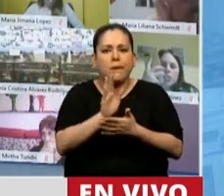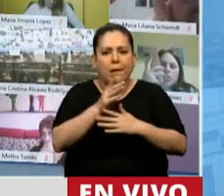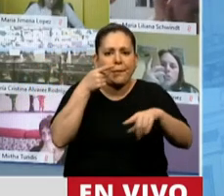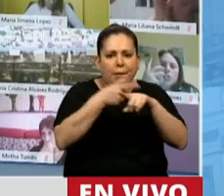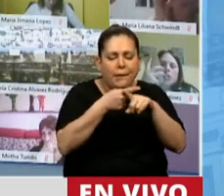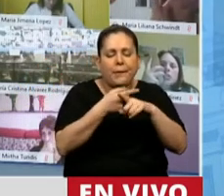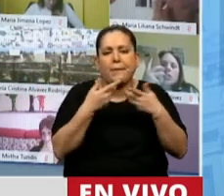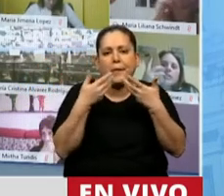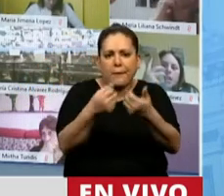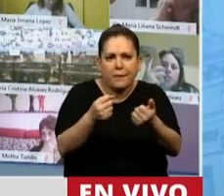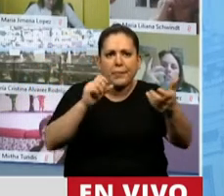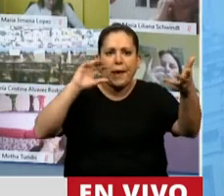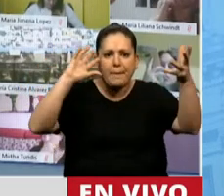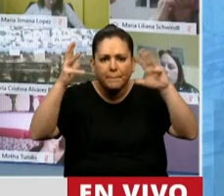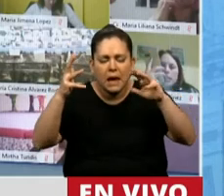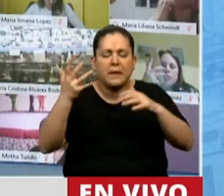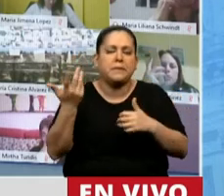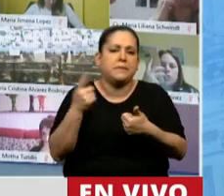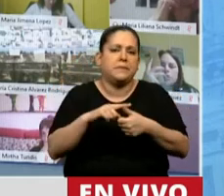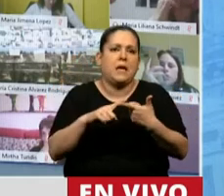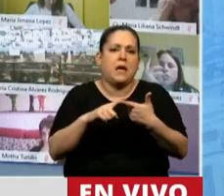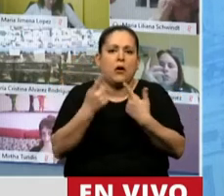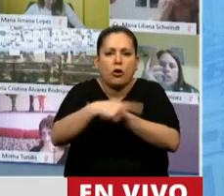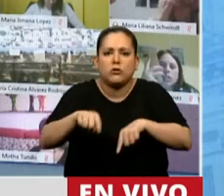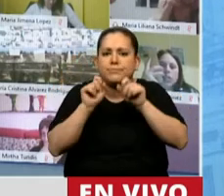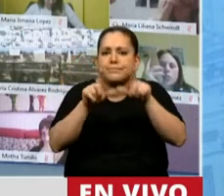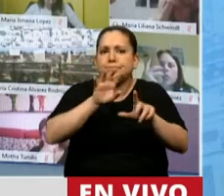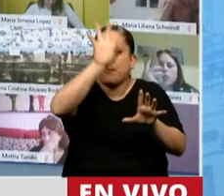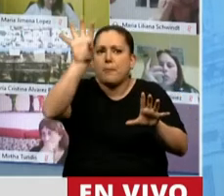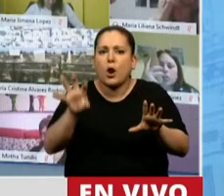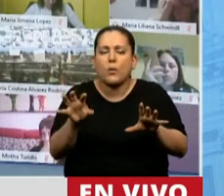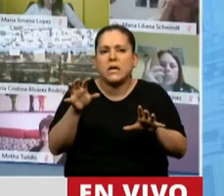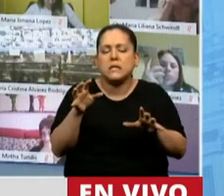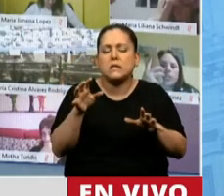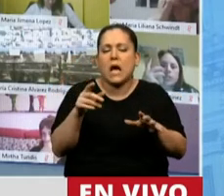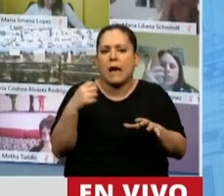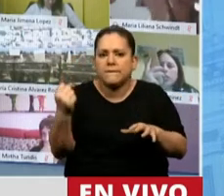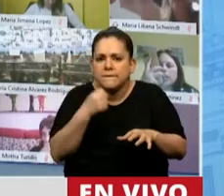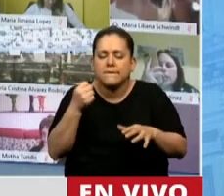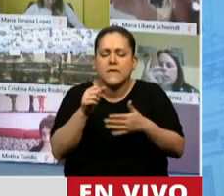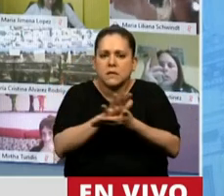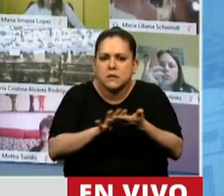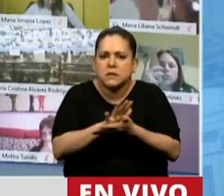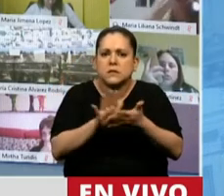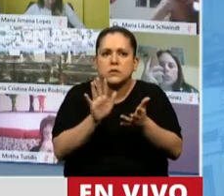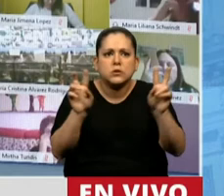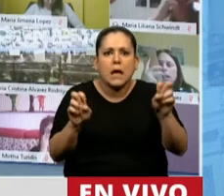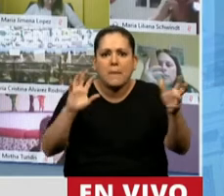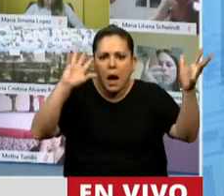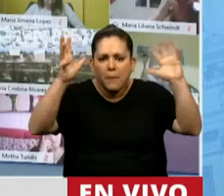ambientales, en defensa de los intereses de nuestras provincias, lo sabemos, no alcanza.